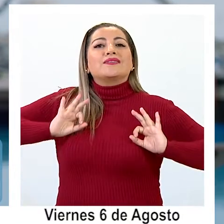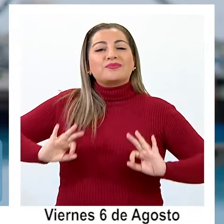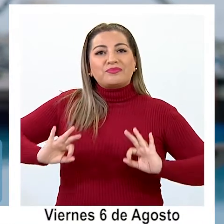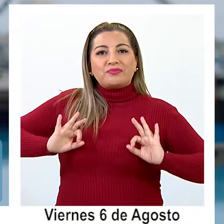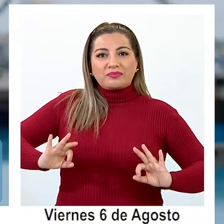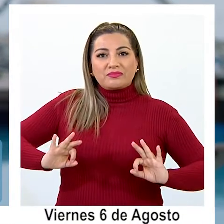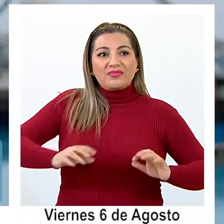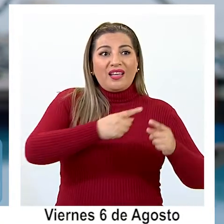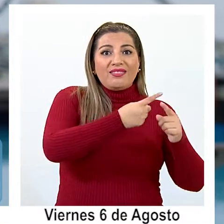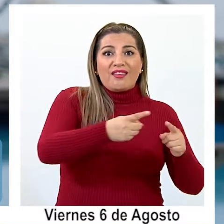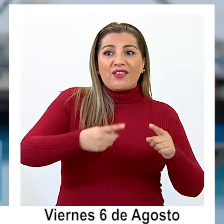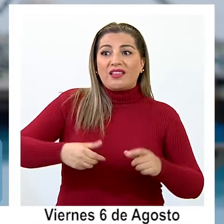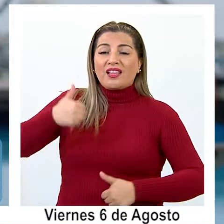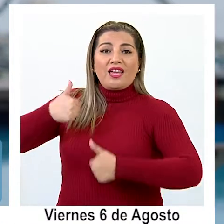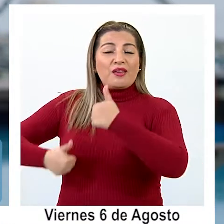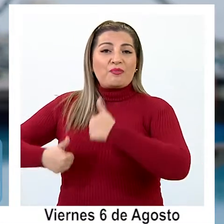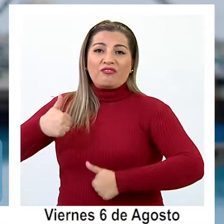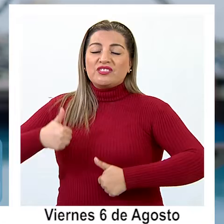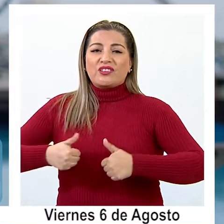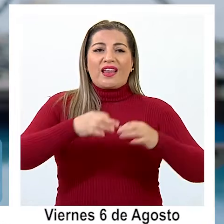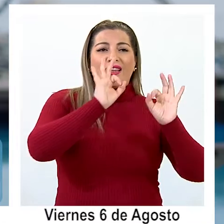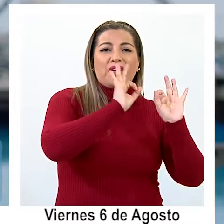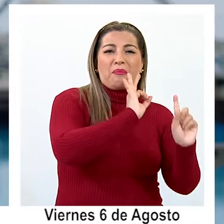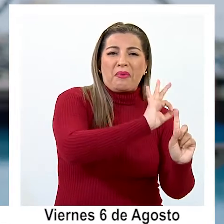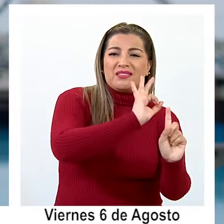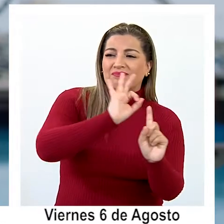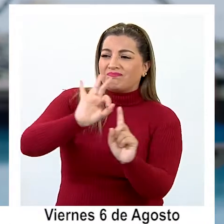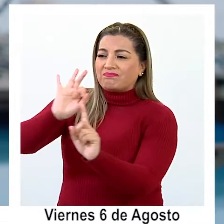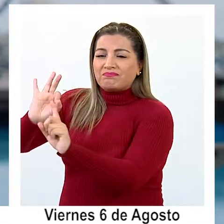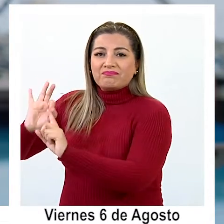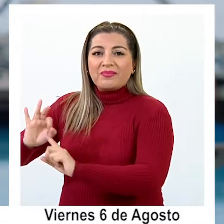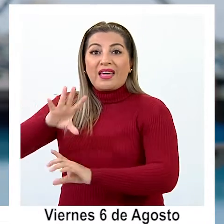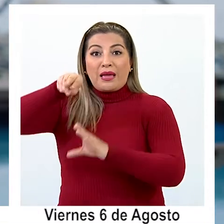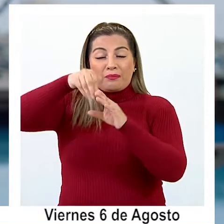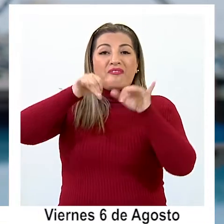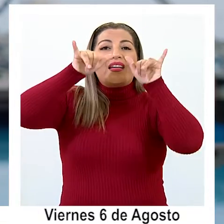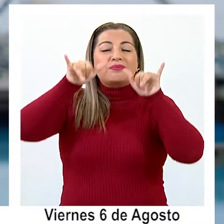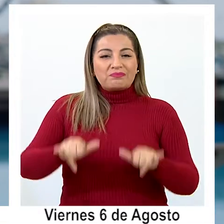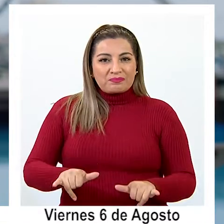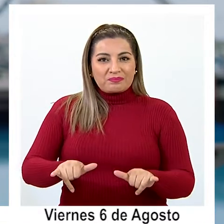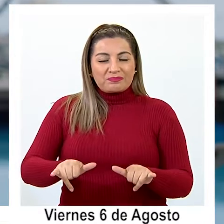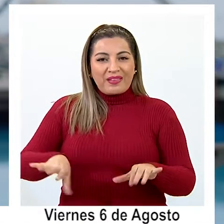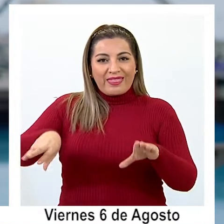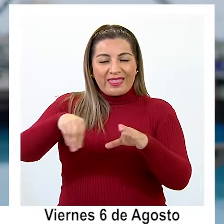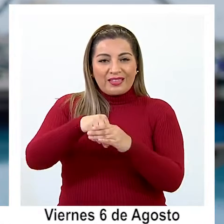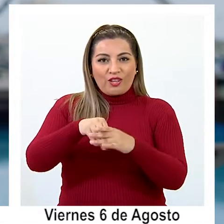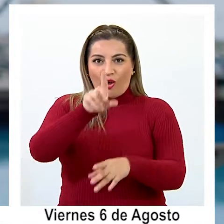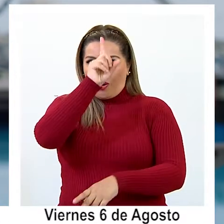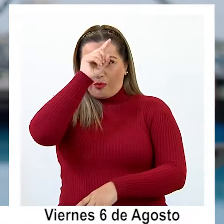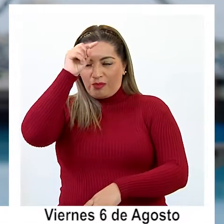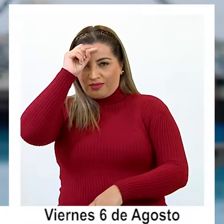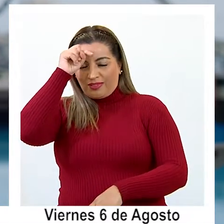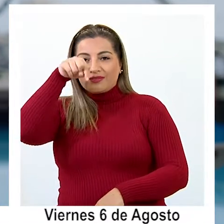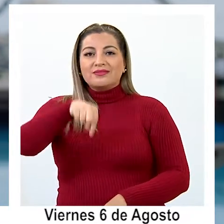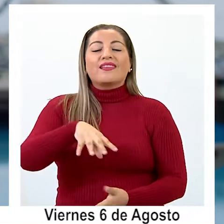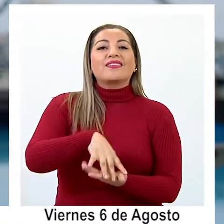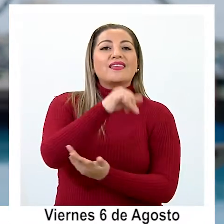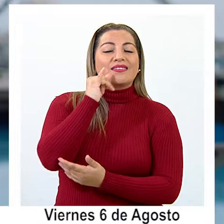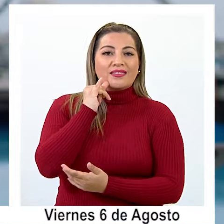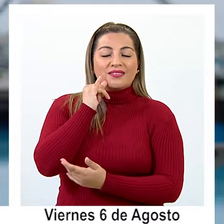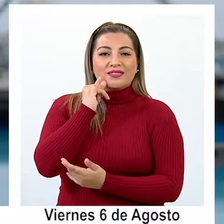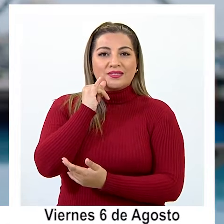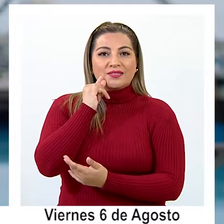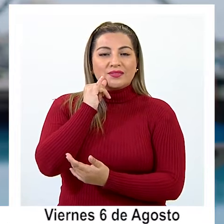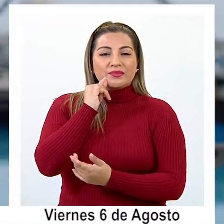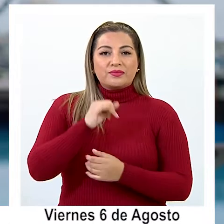la redundancia de distintas especialidades que van a permanecer ocho meses acá y que van a atender en el servicio de salud de Iquique